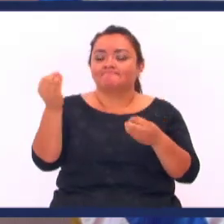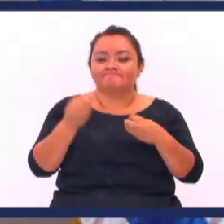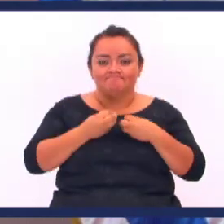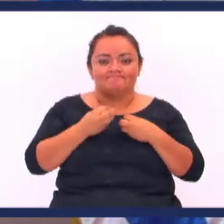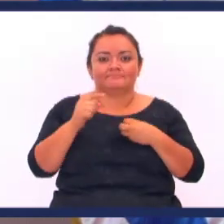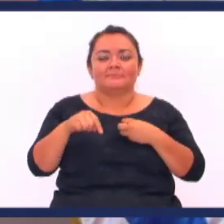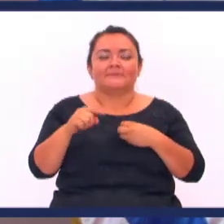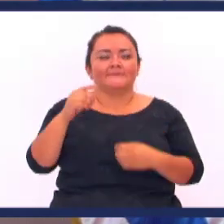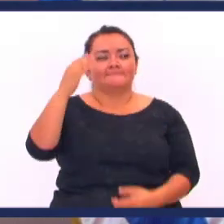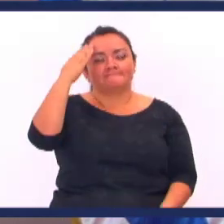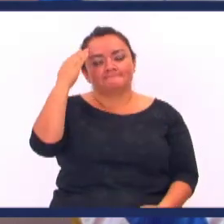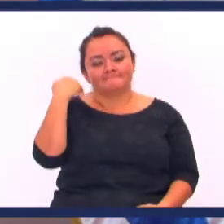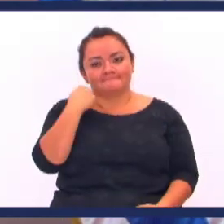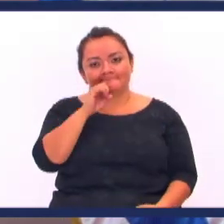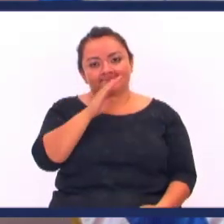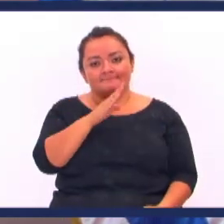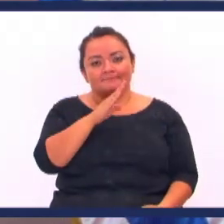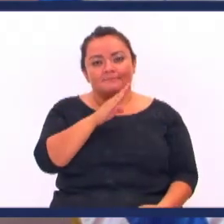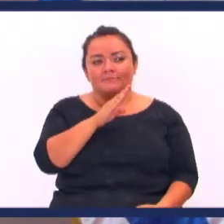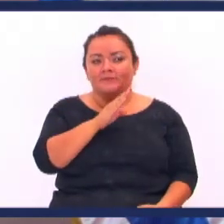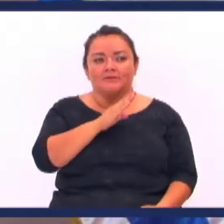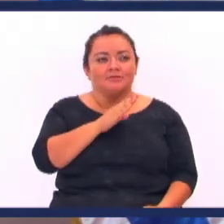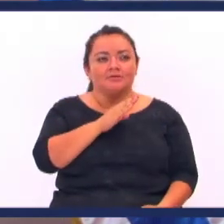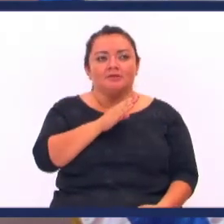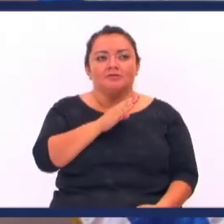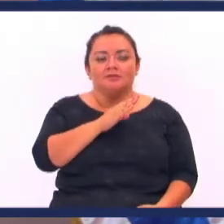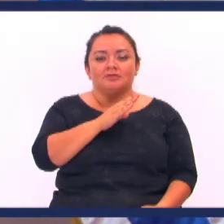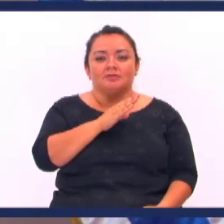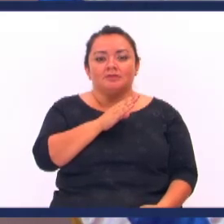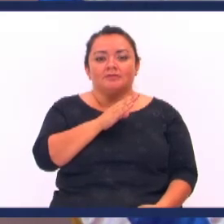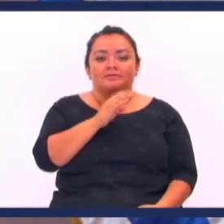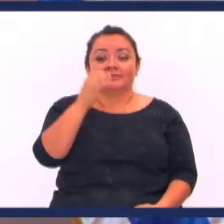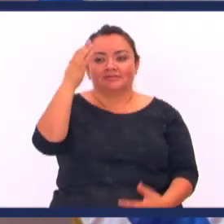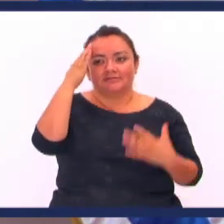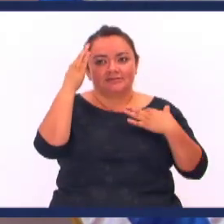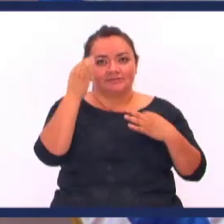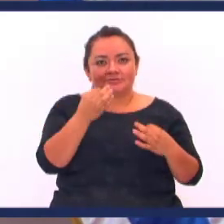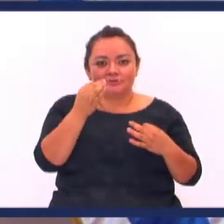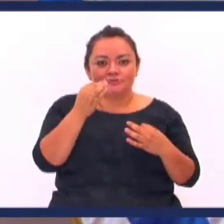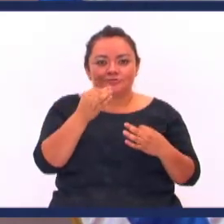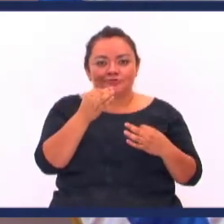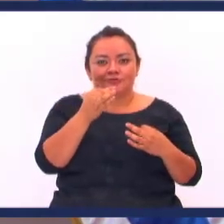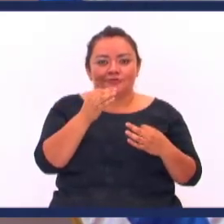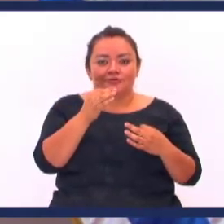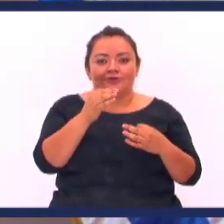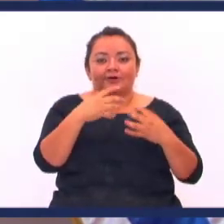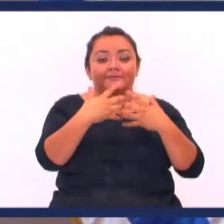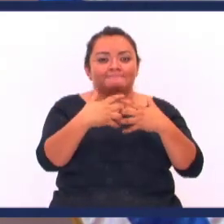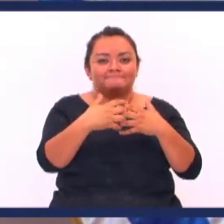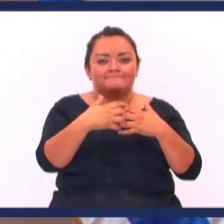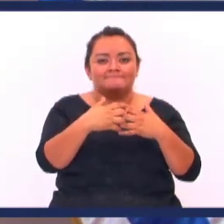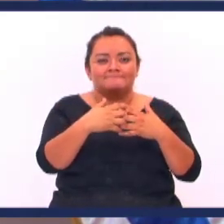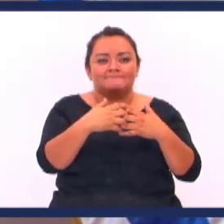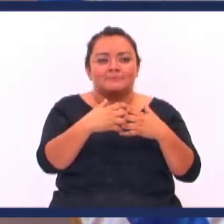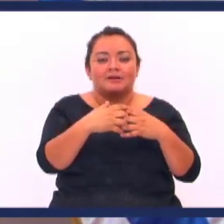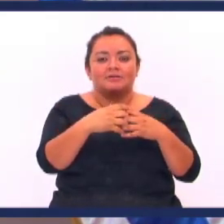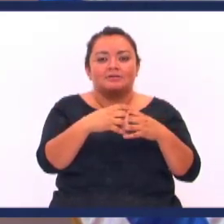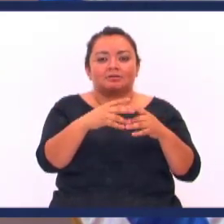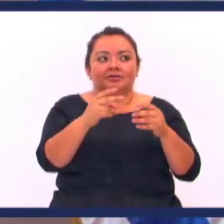Pues esta señora Que le dije Que daba las cosas Que no se puede comprar Decidió arrancar Con una empresita A través de las redes sociales